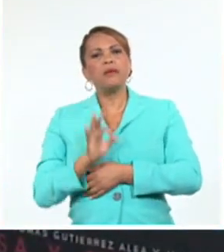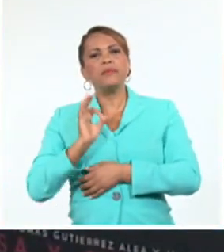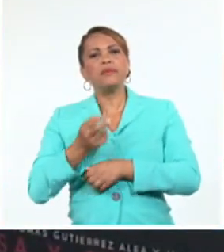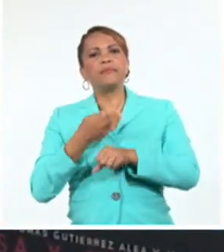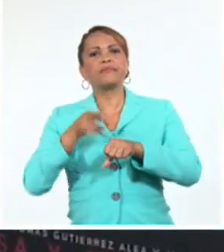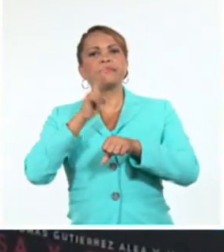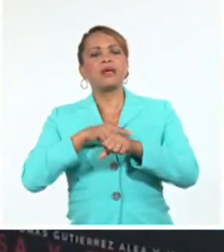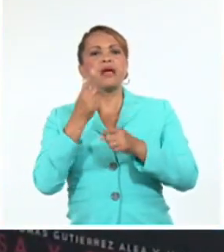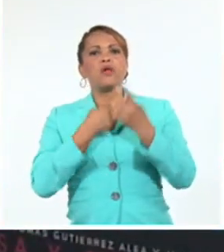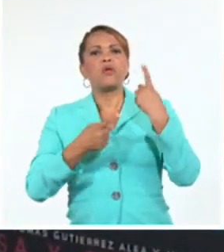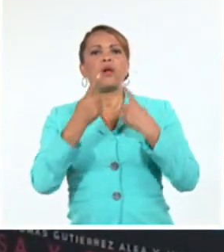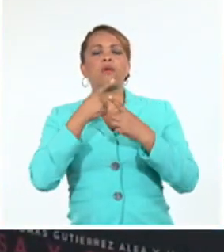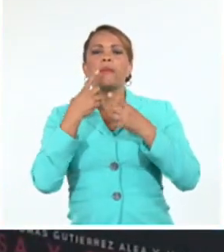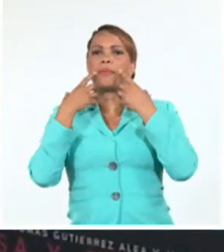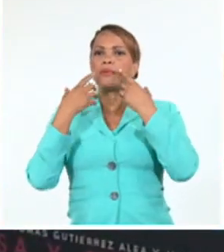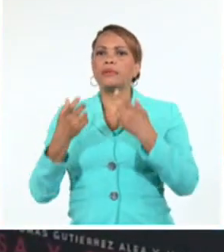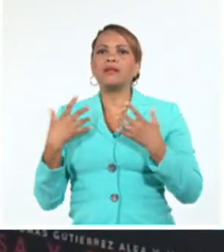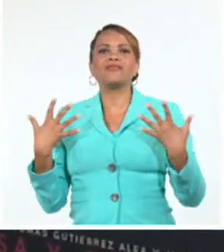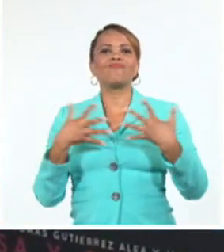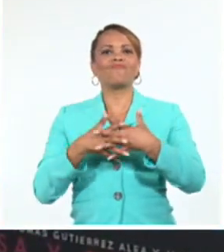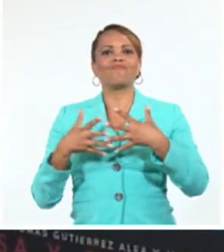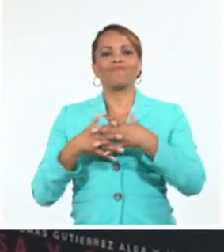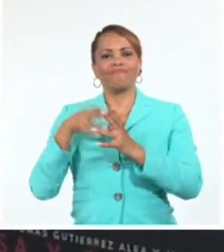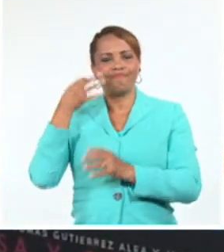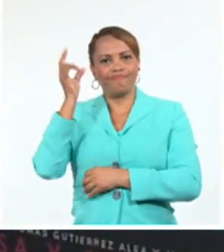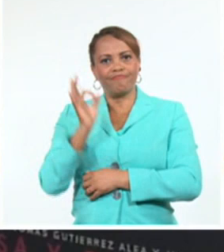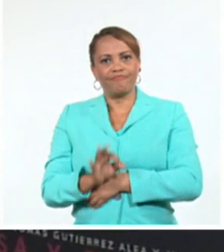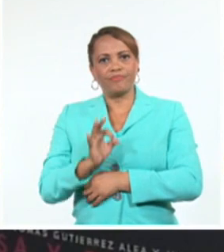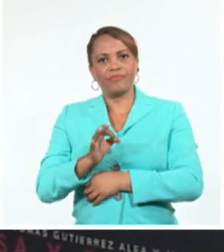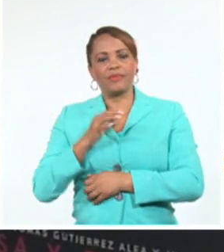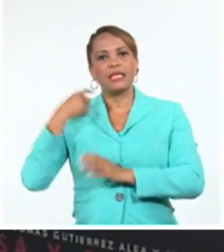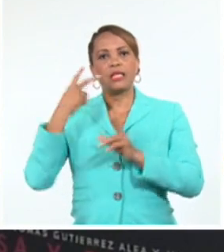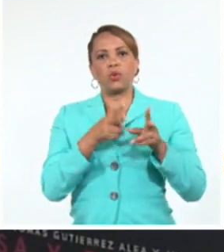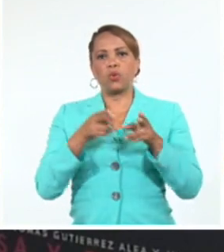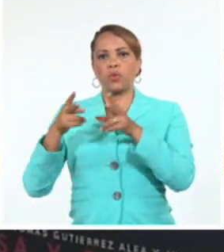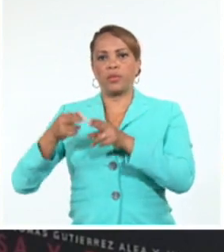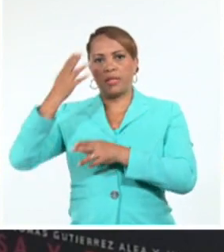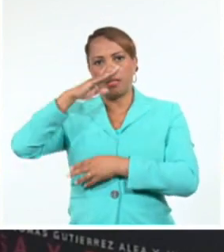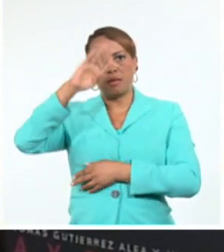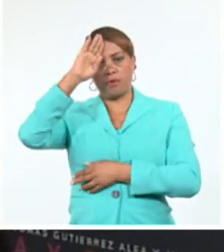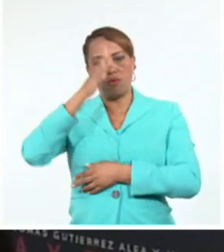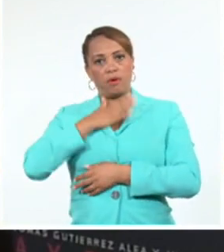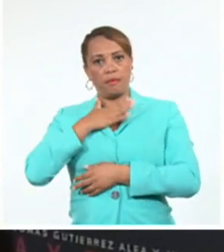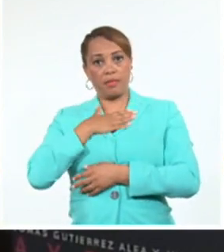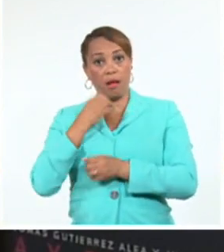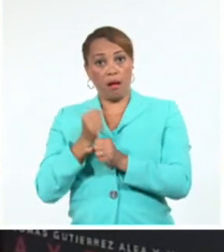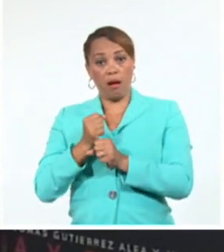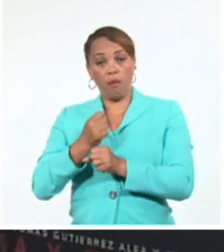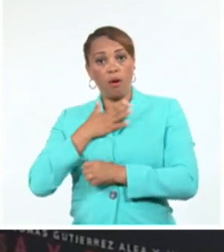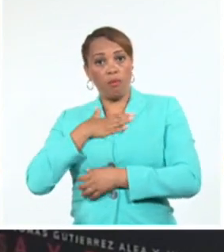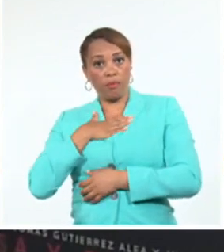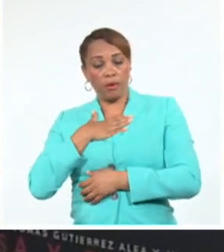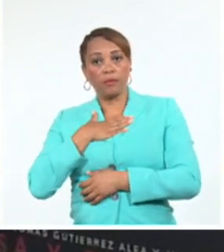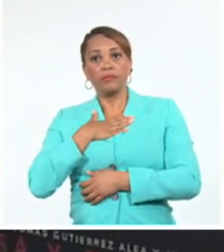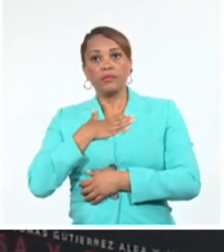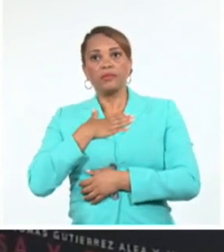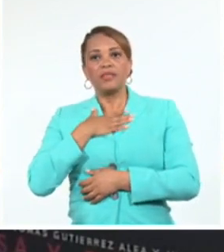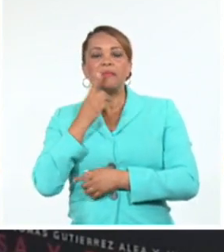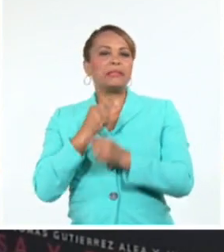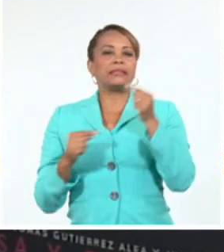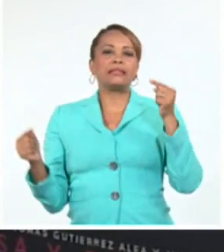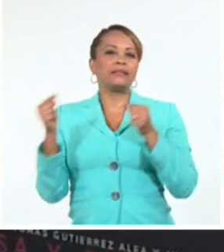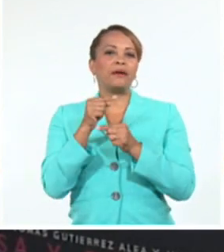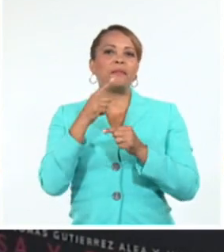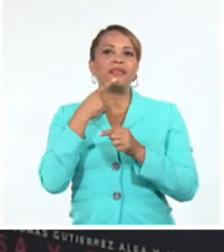importante, una influencia muy definitiva, el documental cubano en mi trabajo, sobre todo